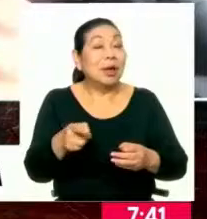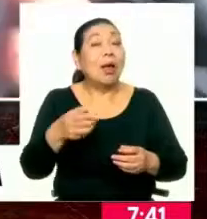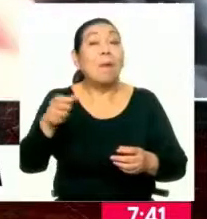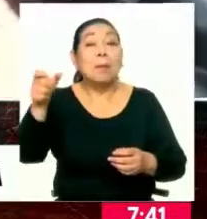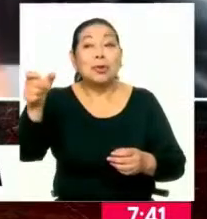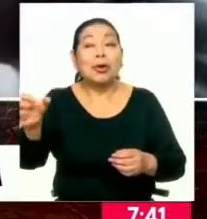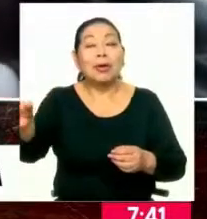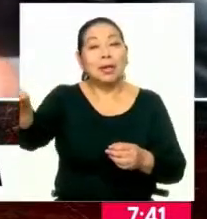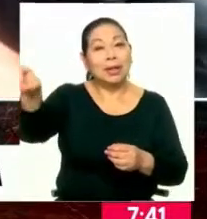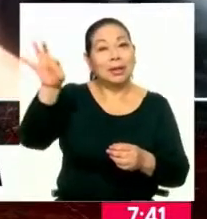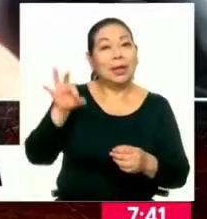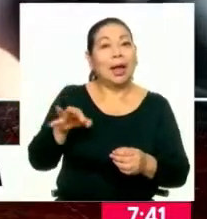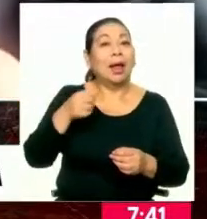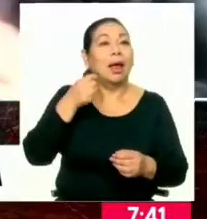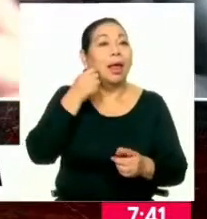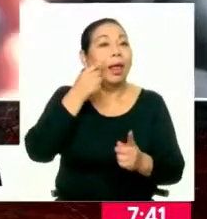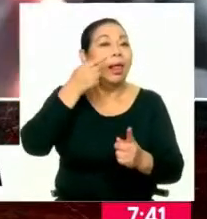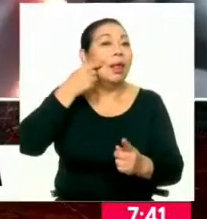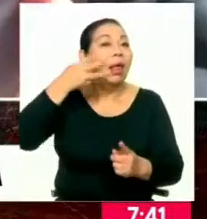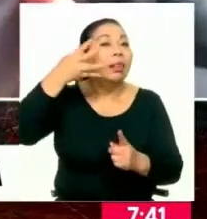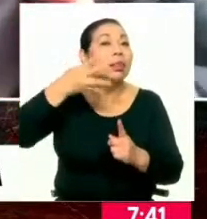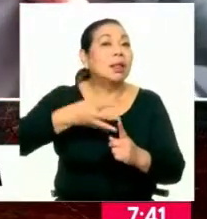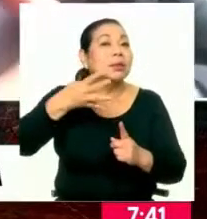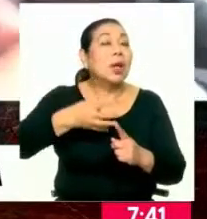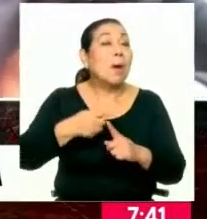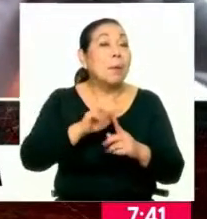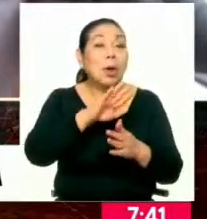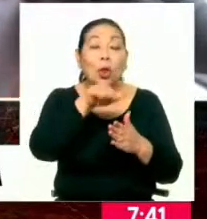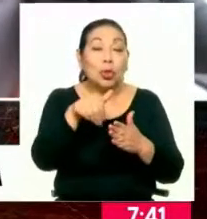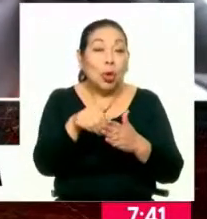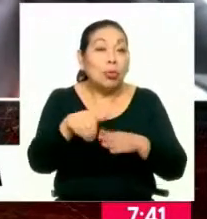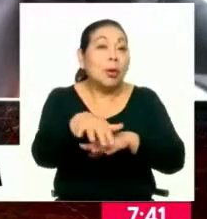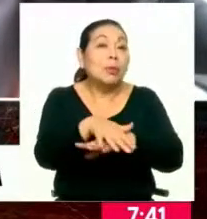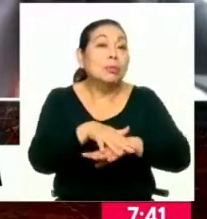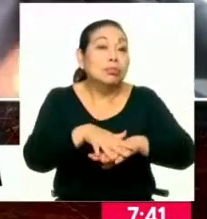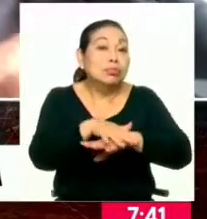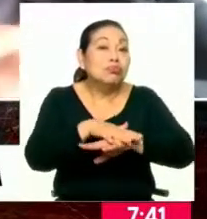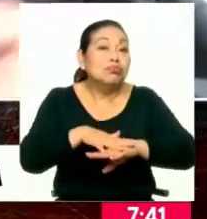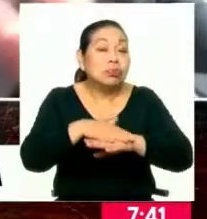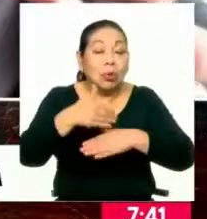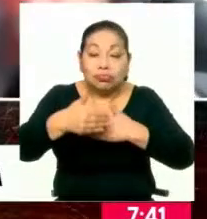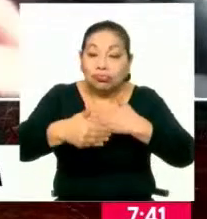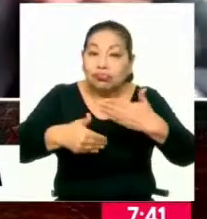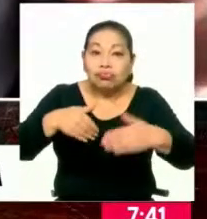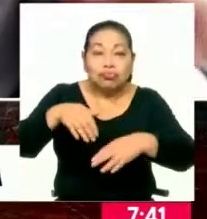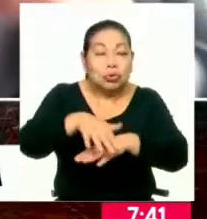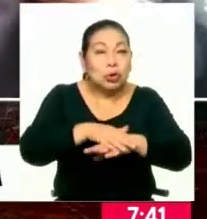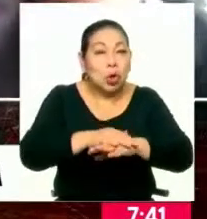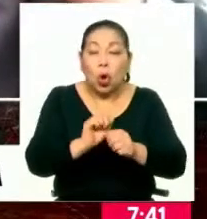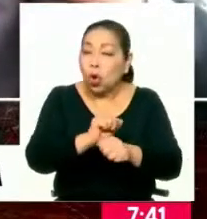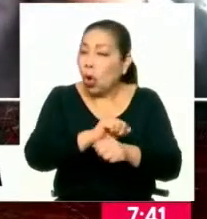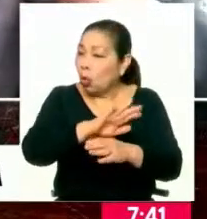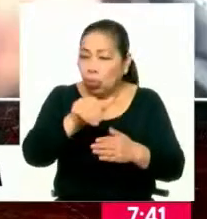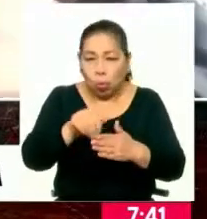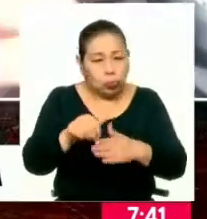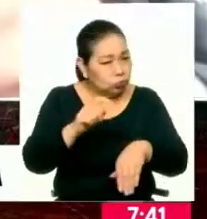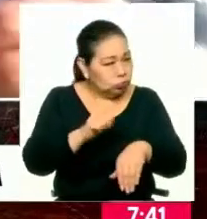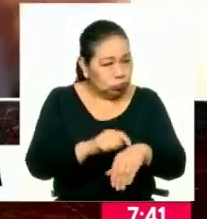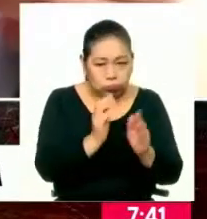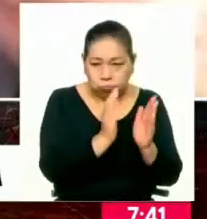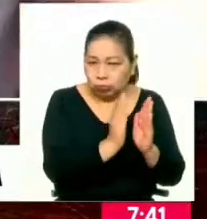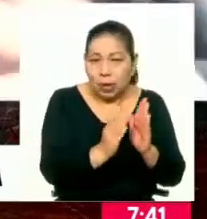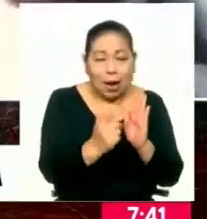testigos, y eso ya lo va a ver otro juez. Pero todo el procedimiento, con todos los plazos